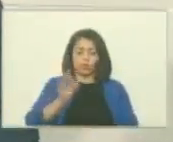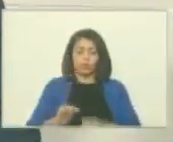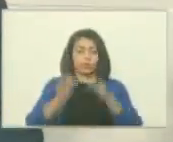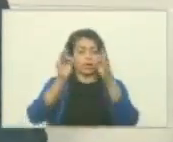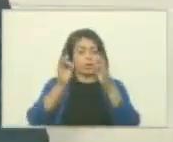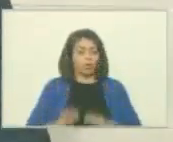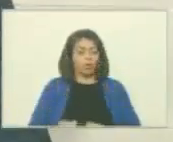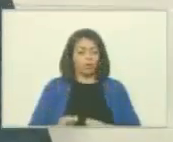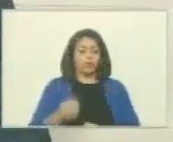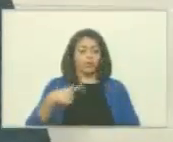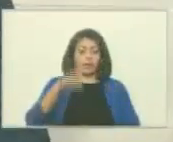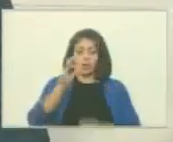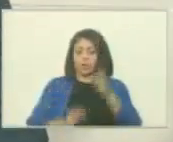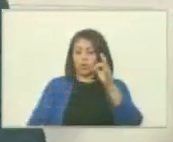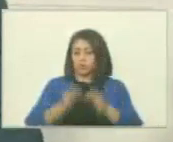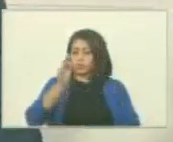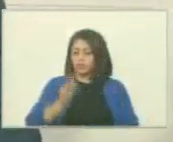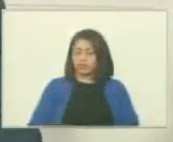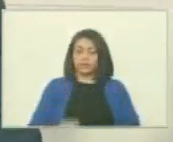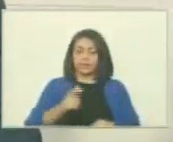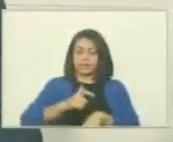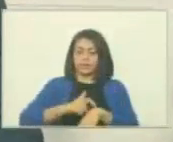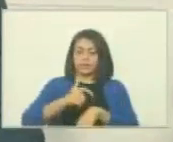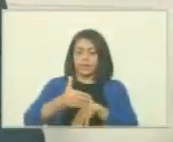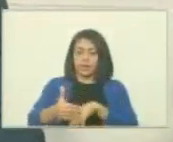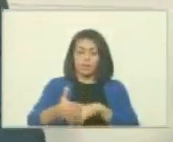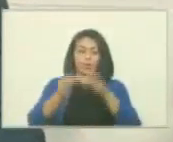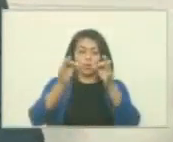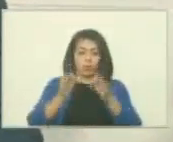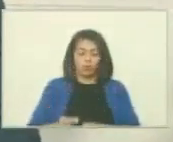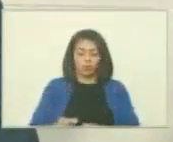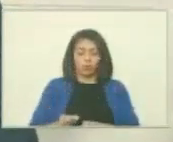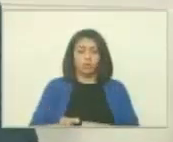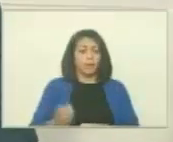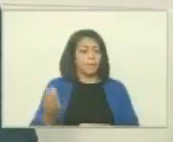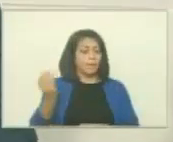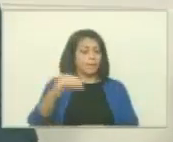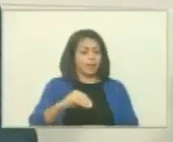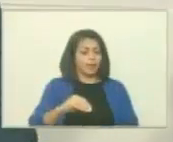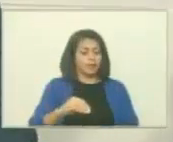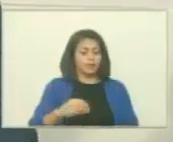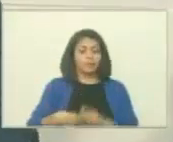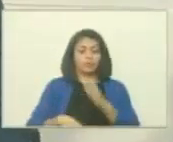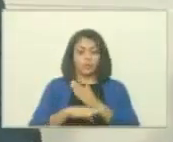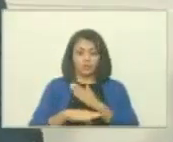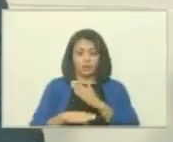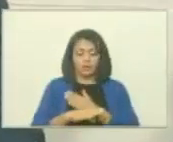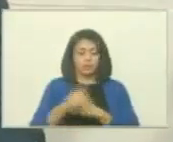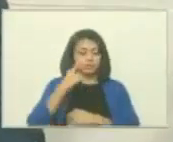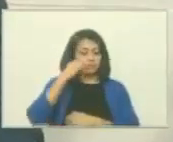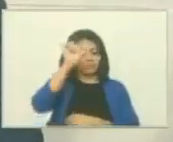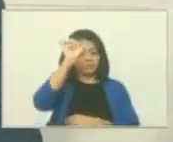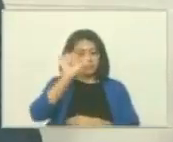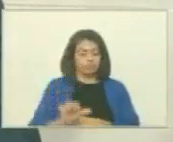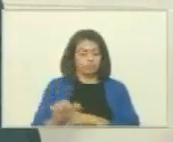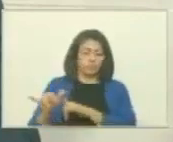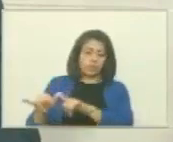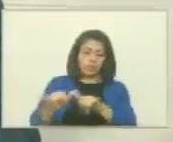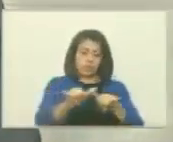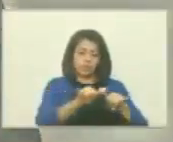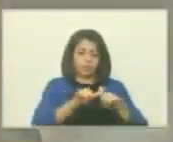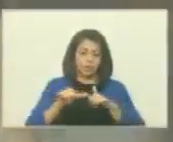obtenga justicia en el tiempo debido y principalmente sea considerado igual